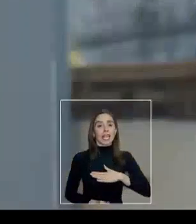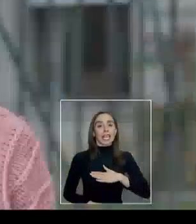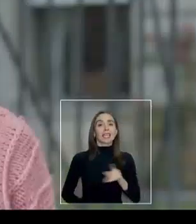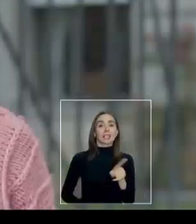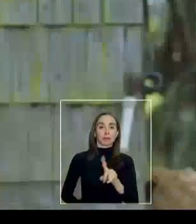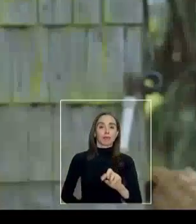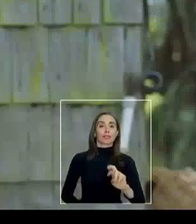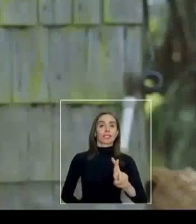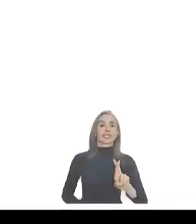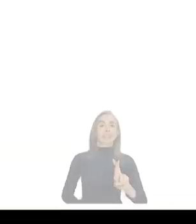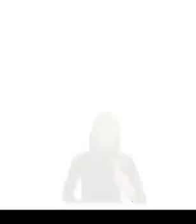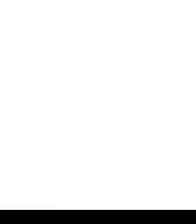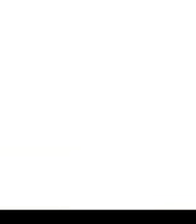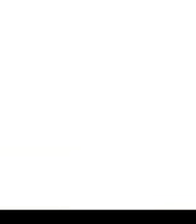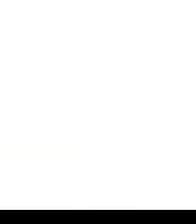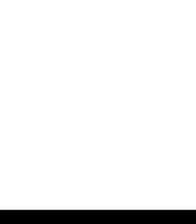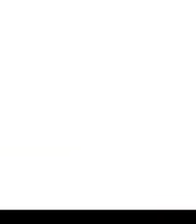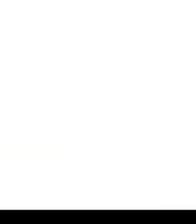chile que queremos ser.